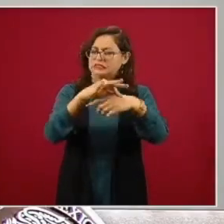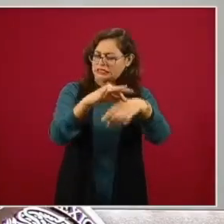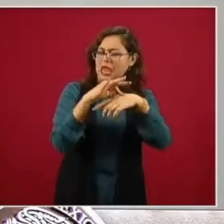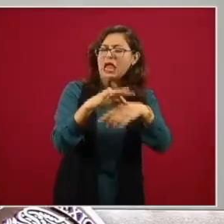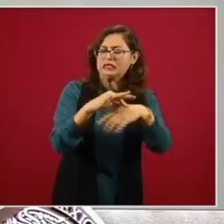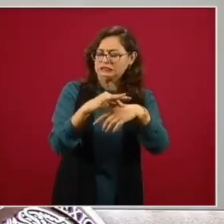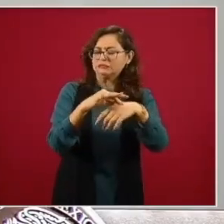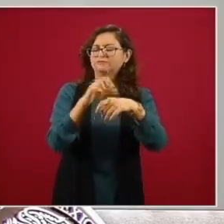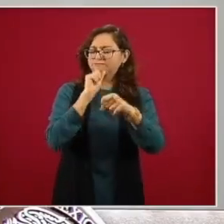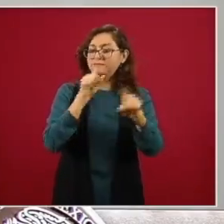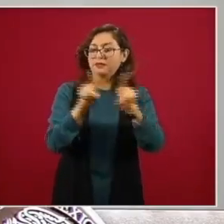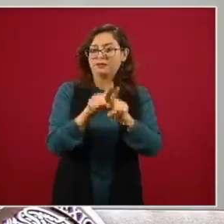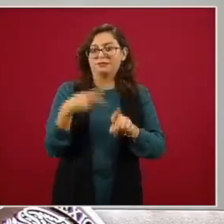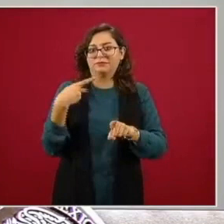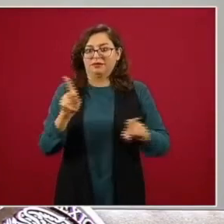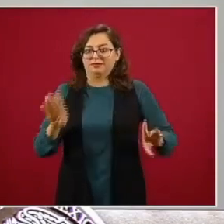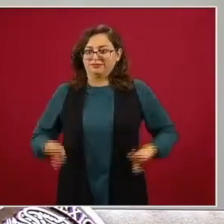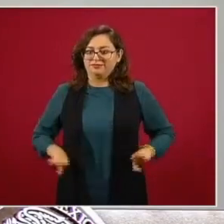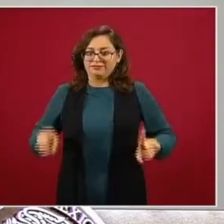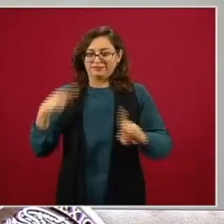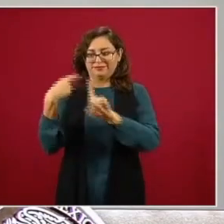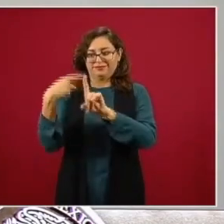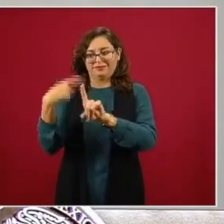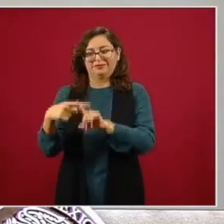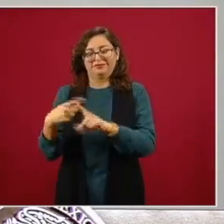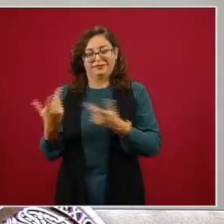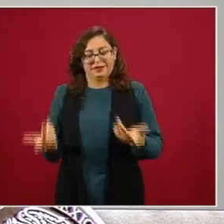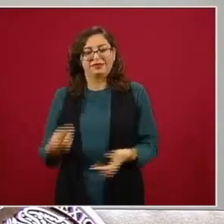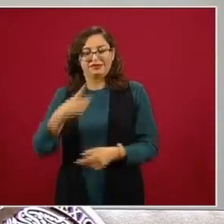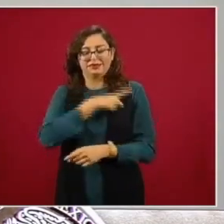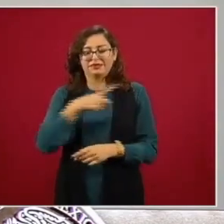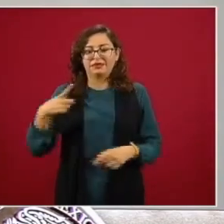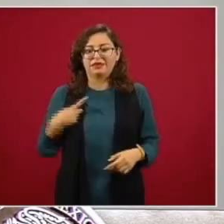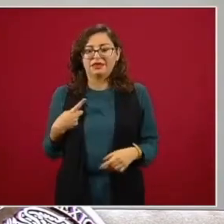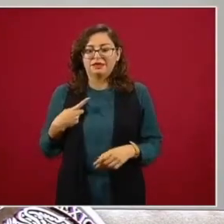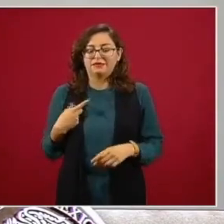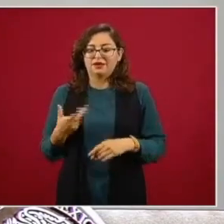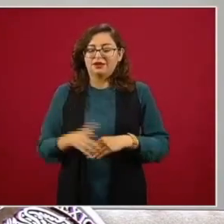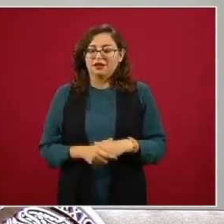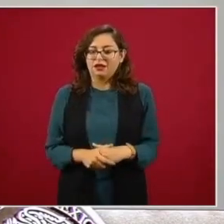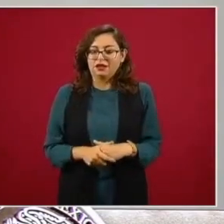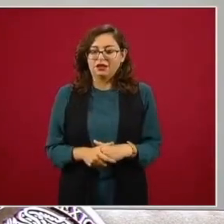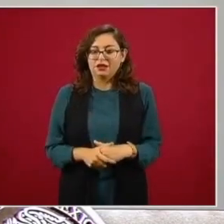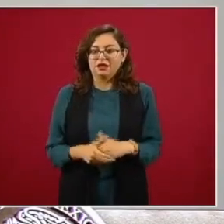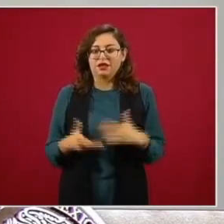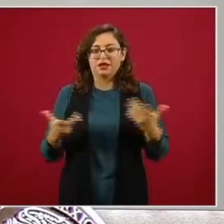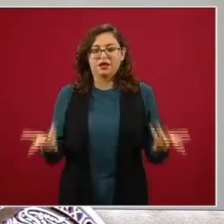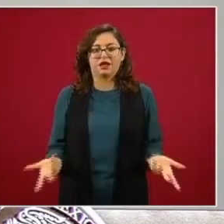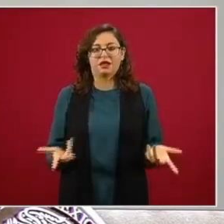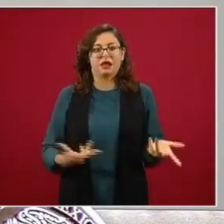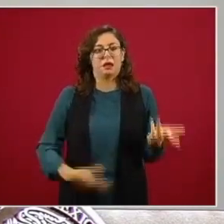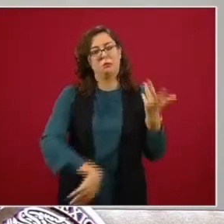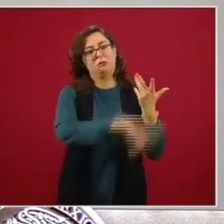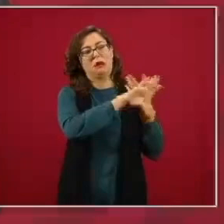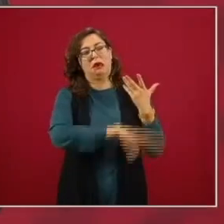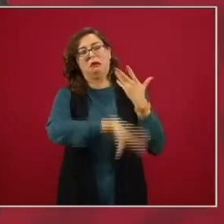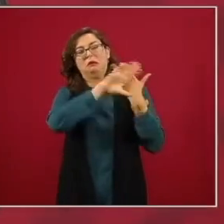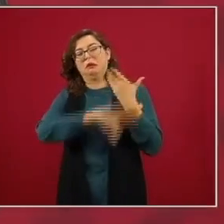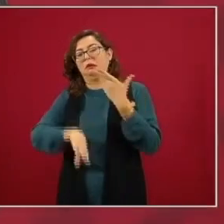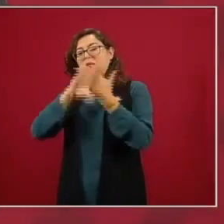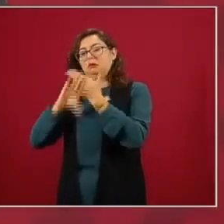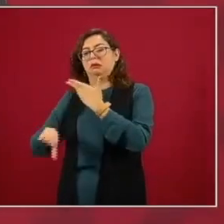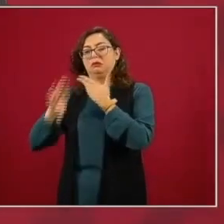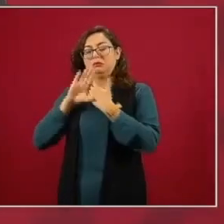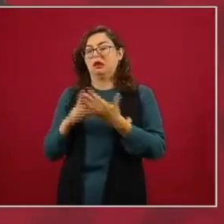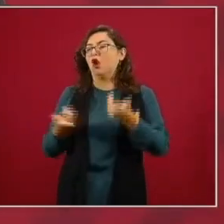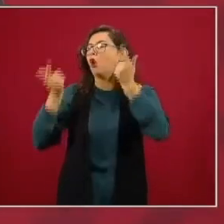con optimismo o sea ya son muchos mis adversarios que quisieran que